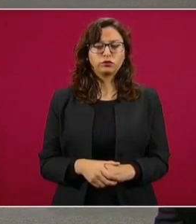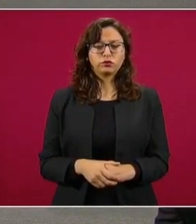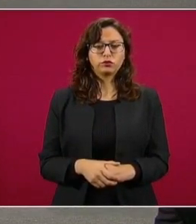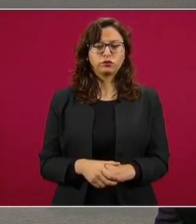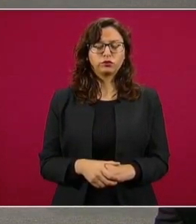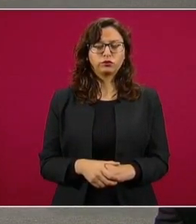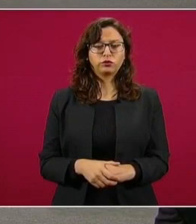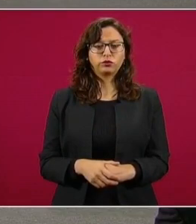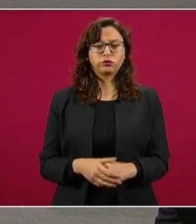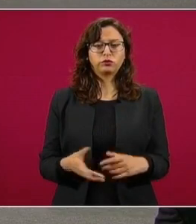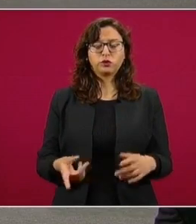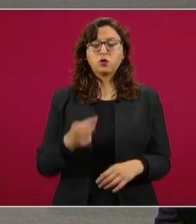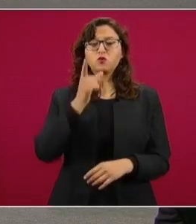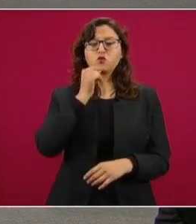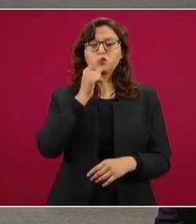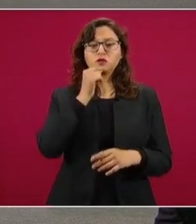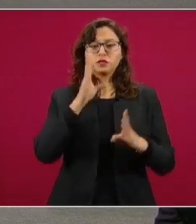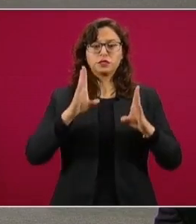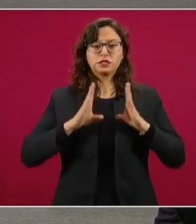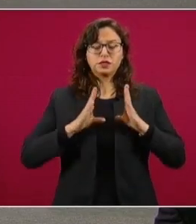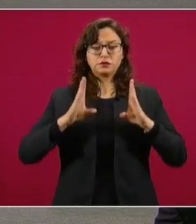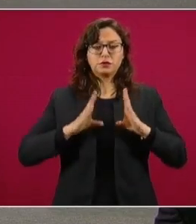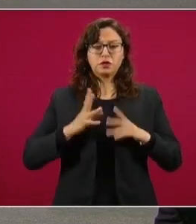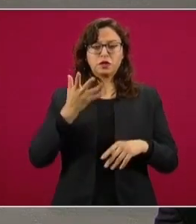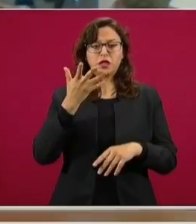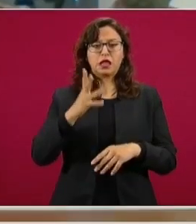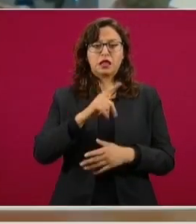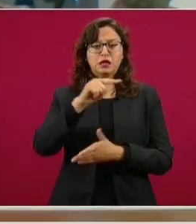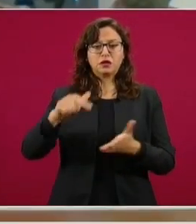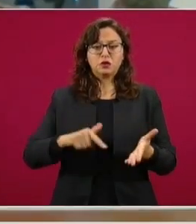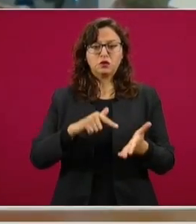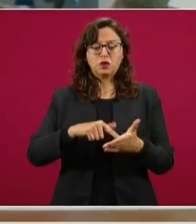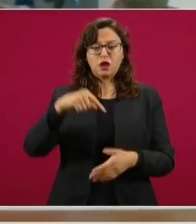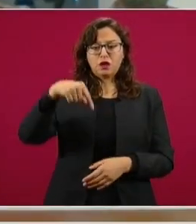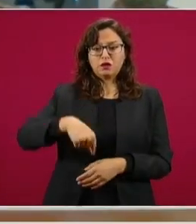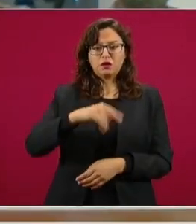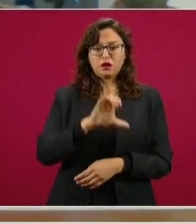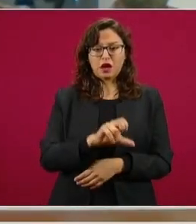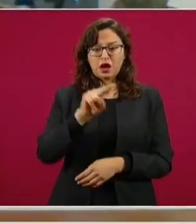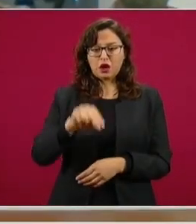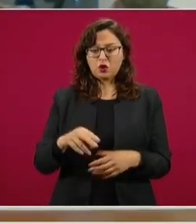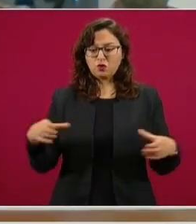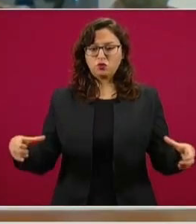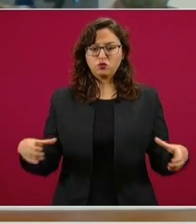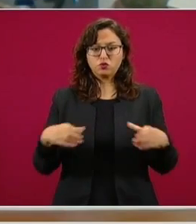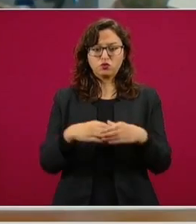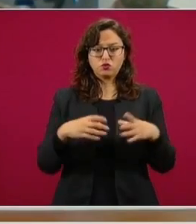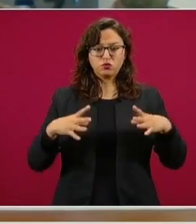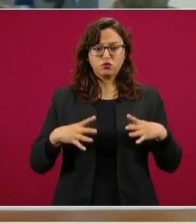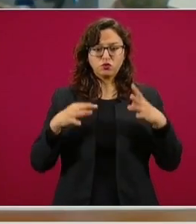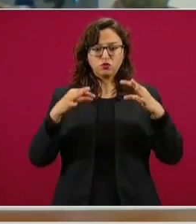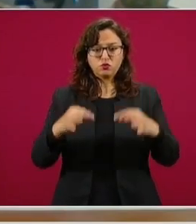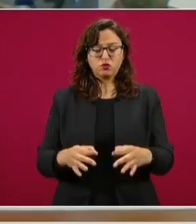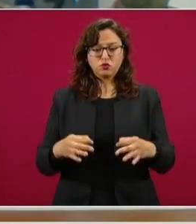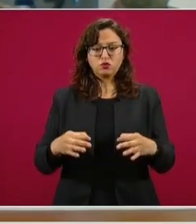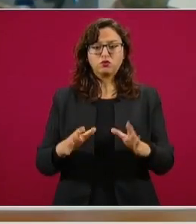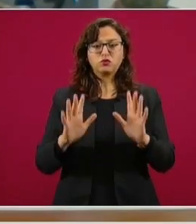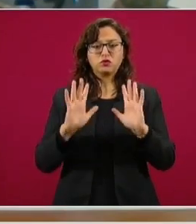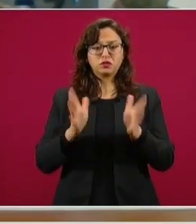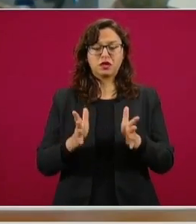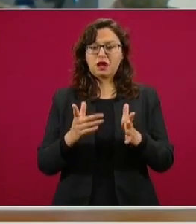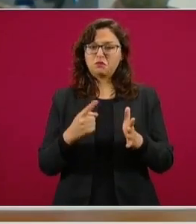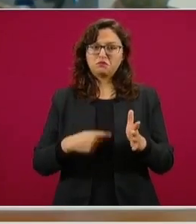brigada de policía militar aquí en Cancún, donde establecimos desde que llegamos nuestro cuartel general